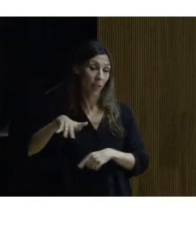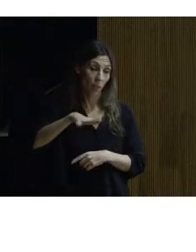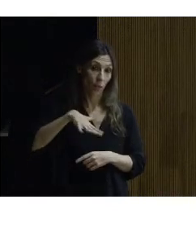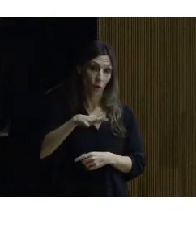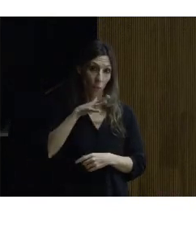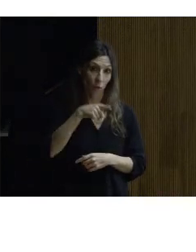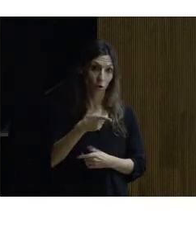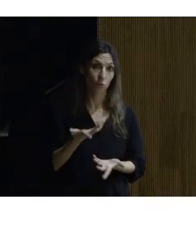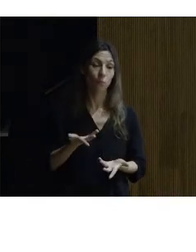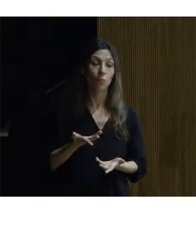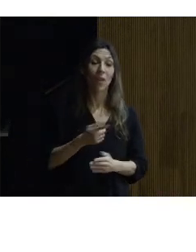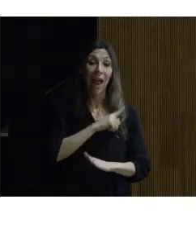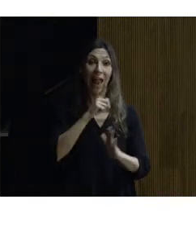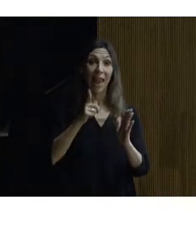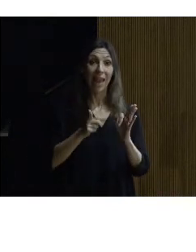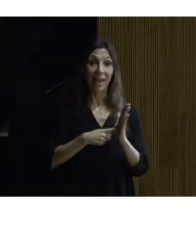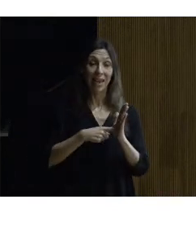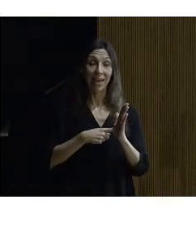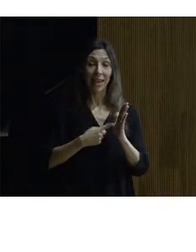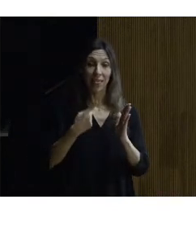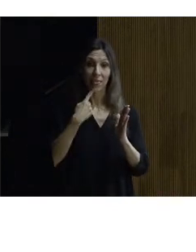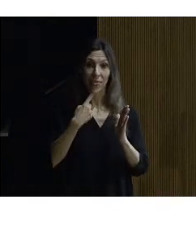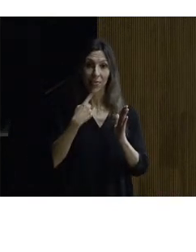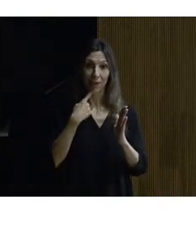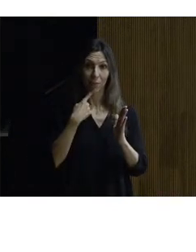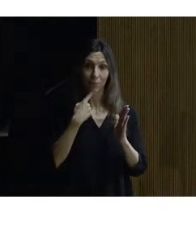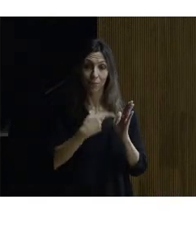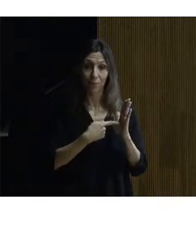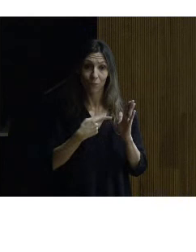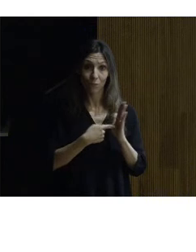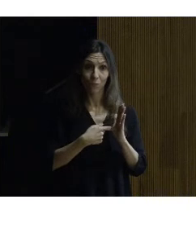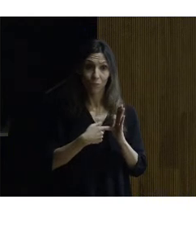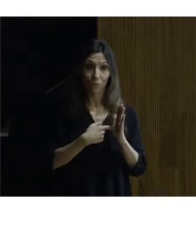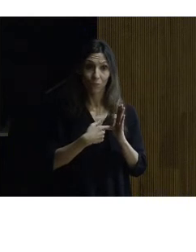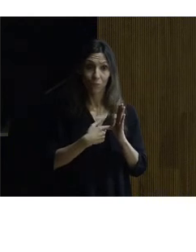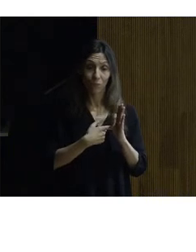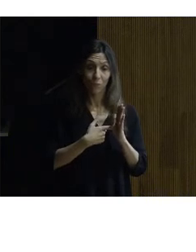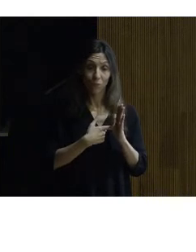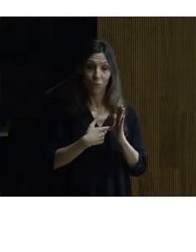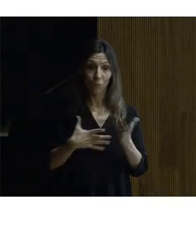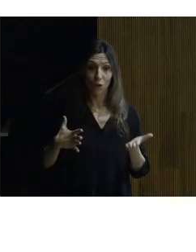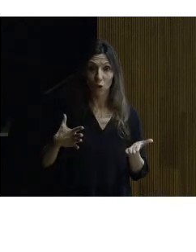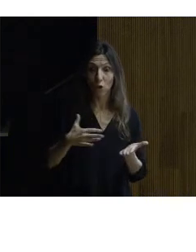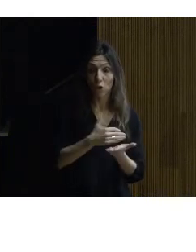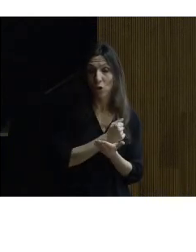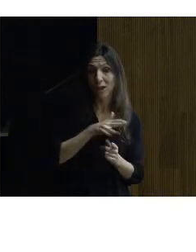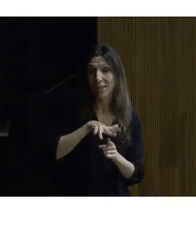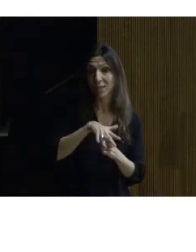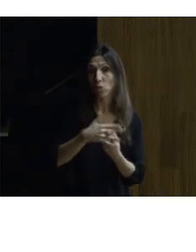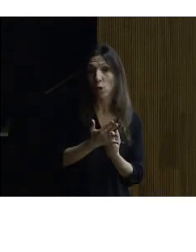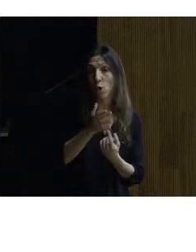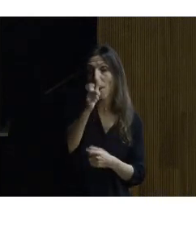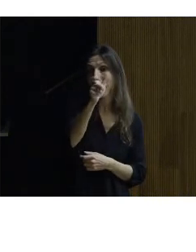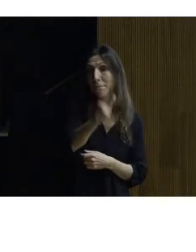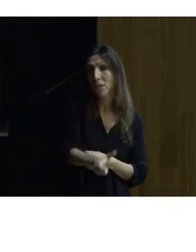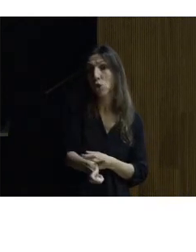lo que nuestra legislación lo que determina es que en todos estos casos en los que esa persona no va